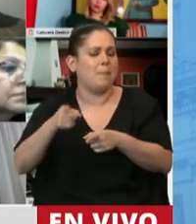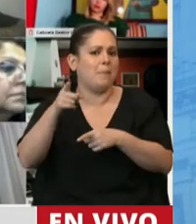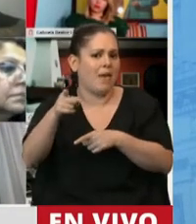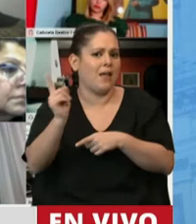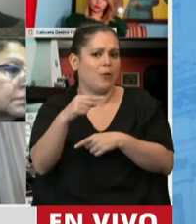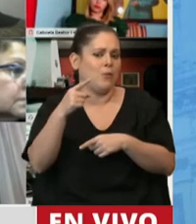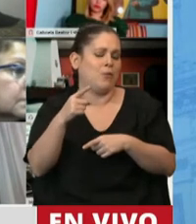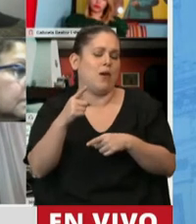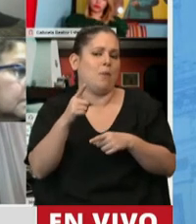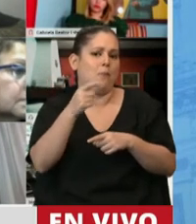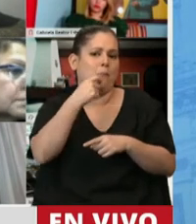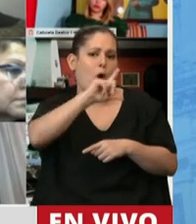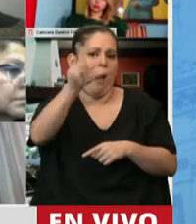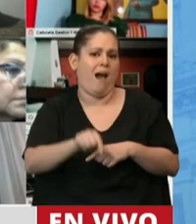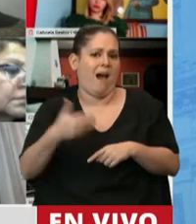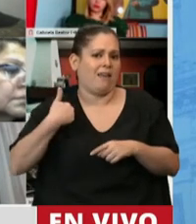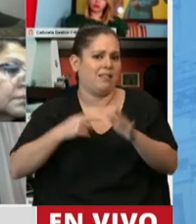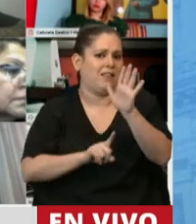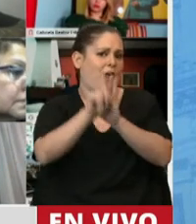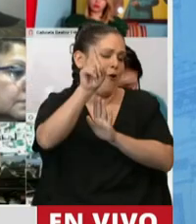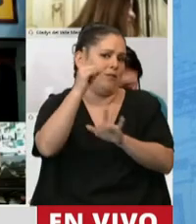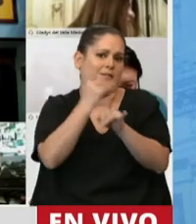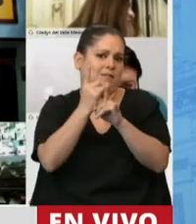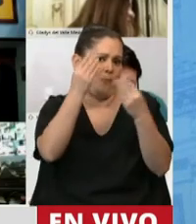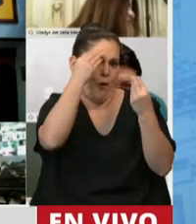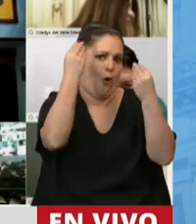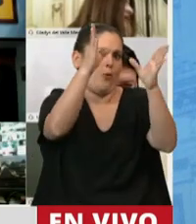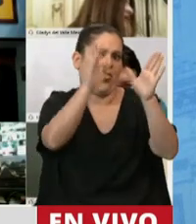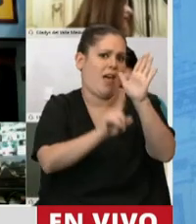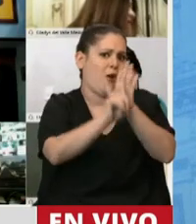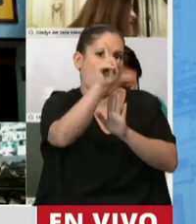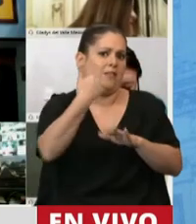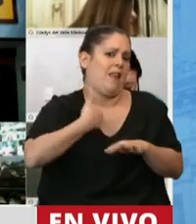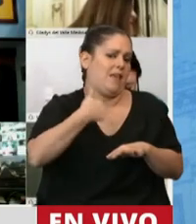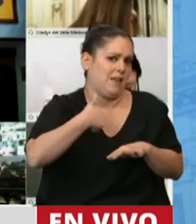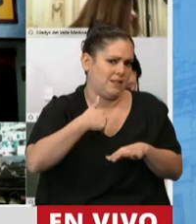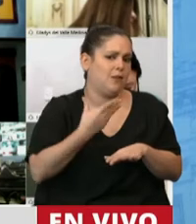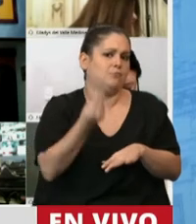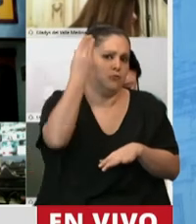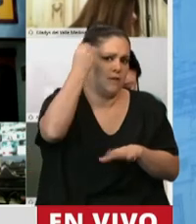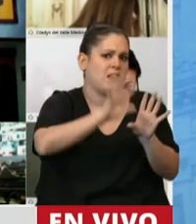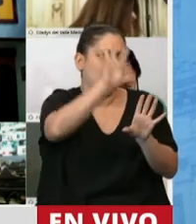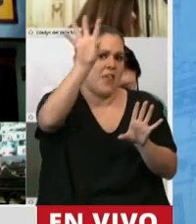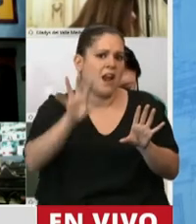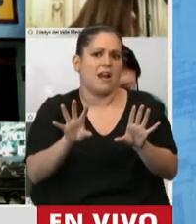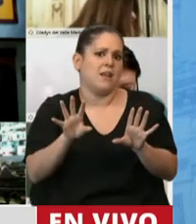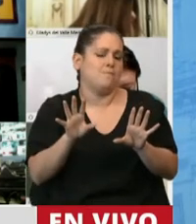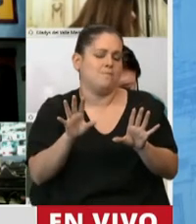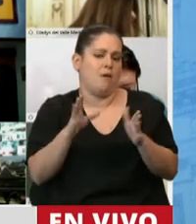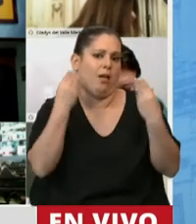norte de nuestro país, siempre olvidado, el federalismo a veces es un poco castigado y nos llega a todo,